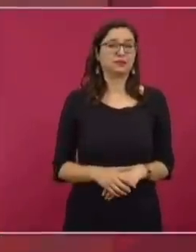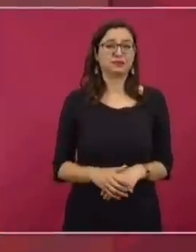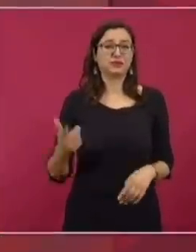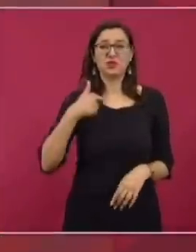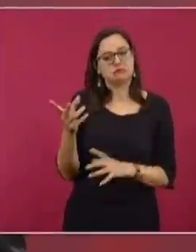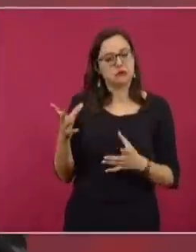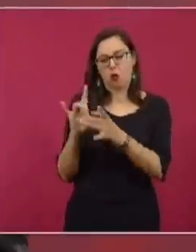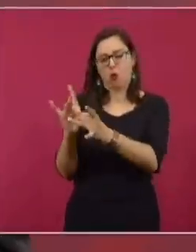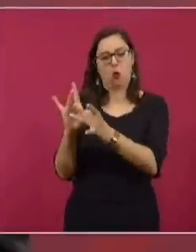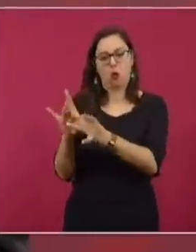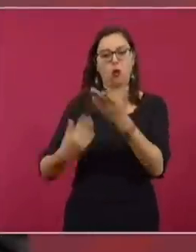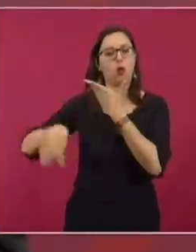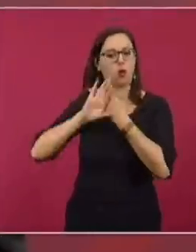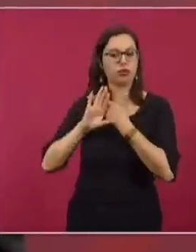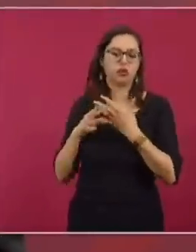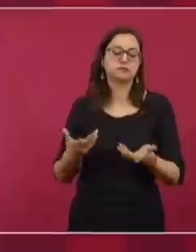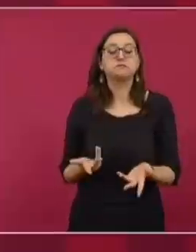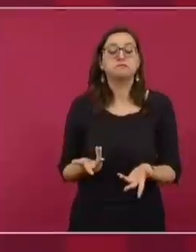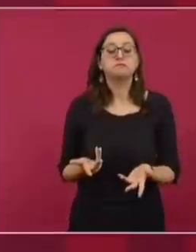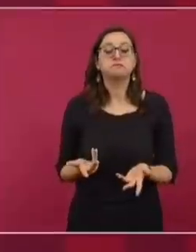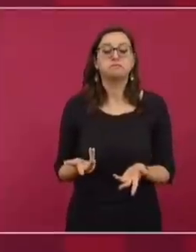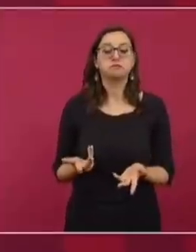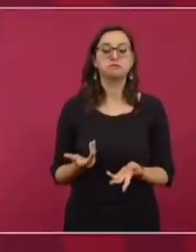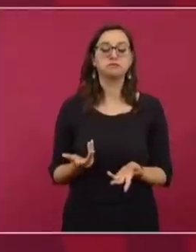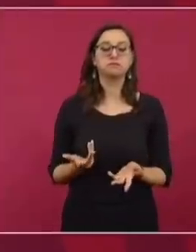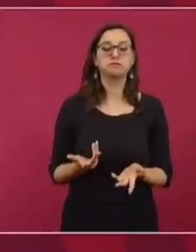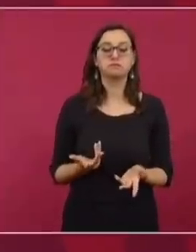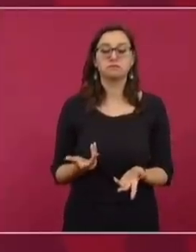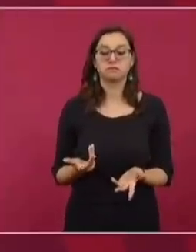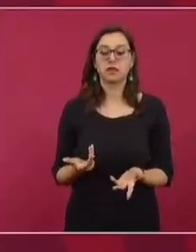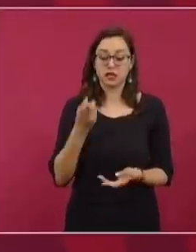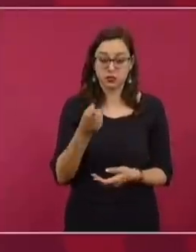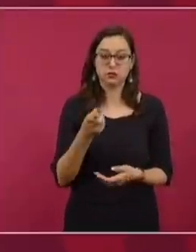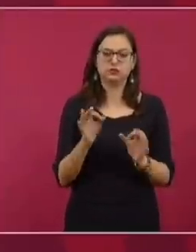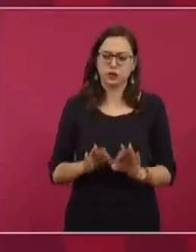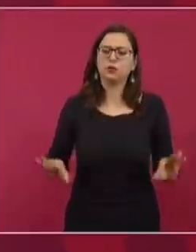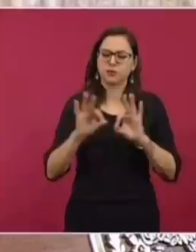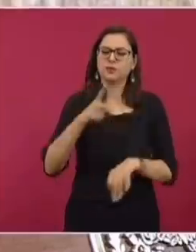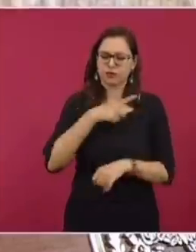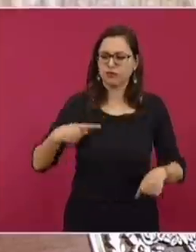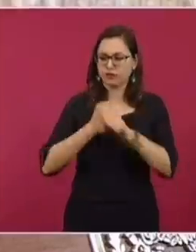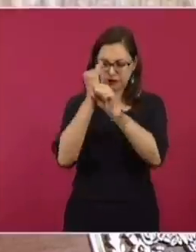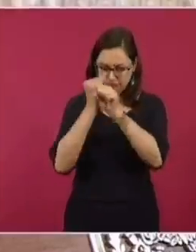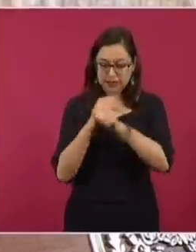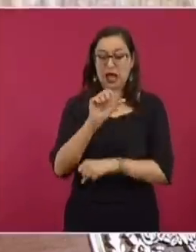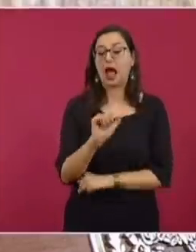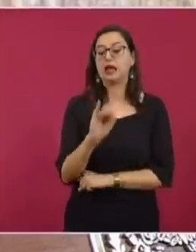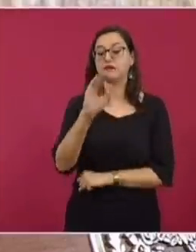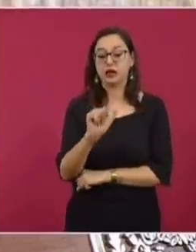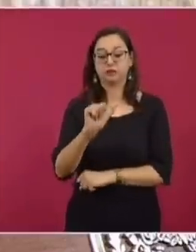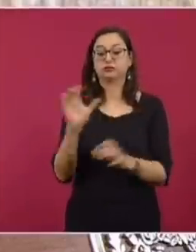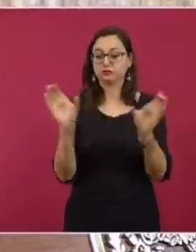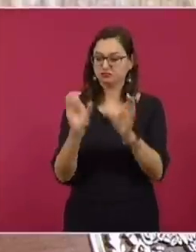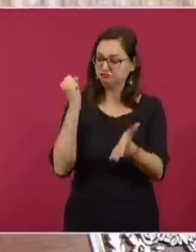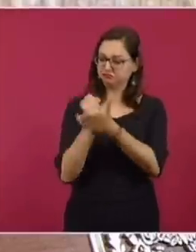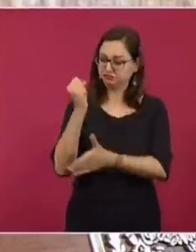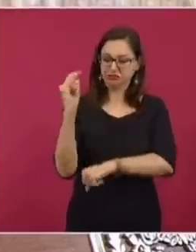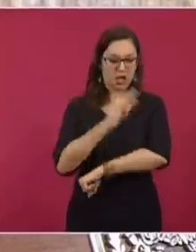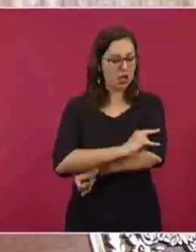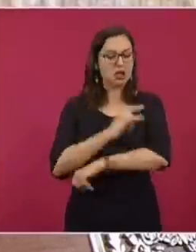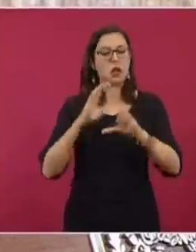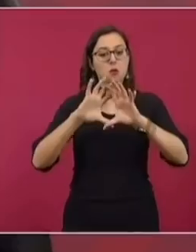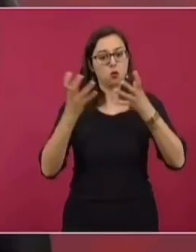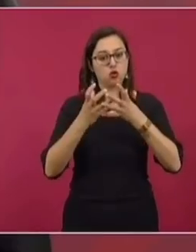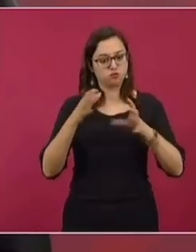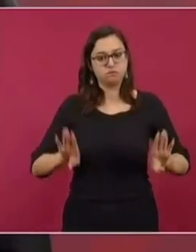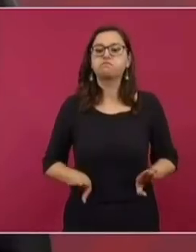yo creo que desde hace 20 años. Entonces, es para que investiguen uno de los mejores aeropuertos del mundo, el aeropuerto